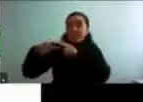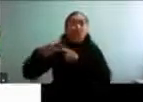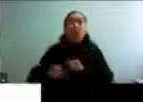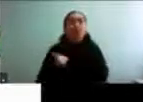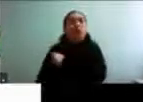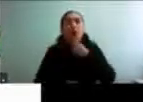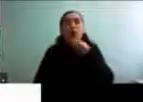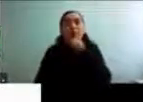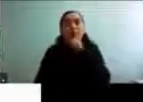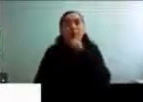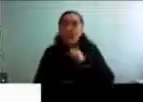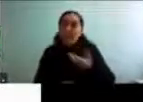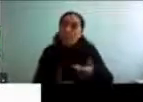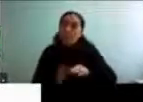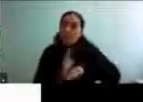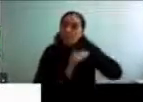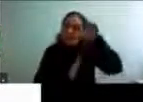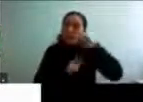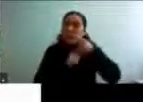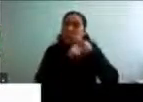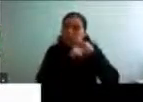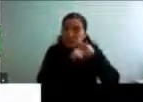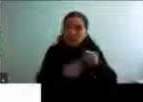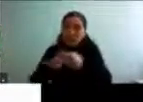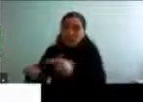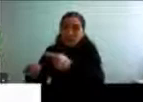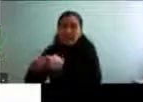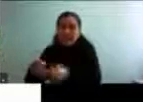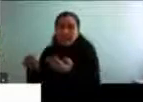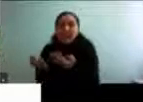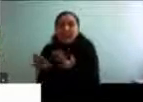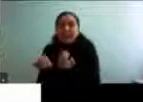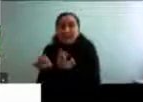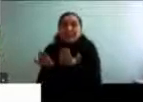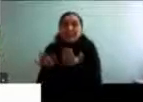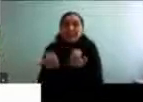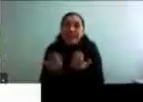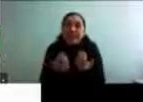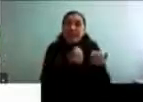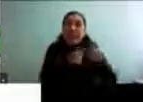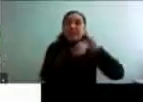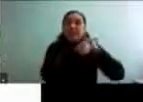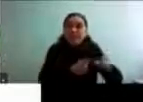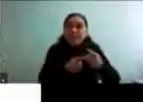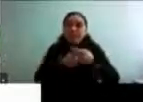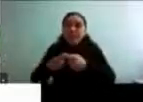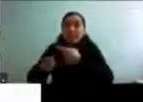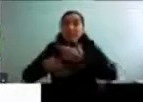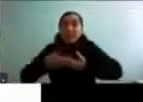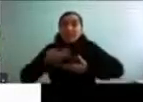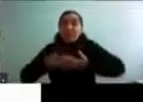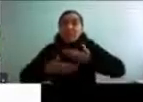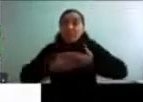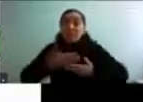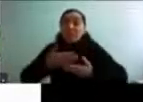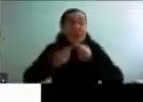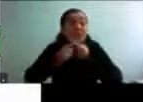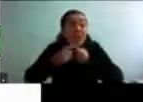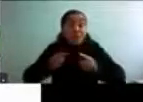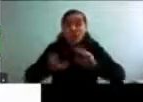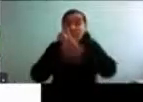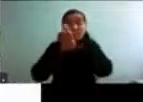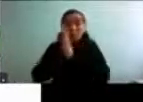no solo en las necesidades, como dijo Añezca, no solo en la funcionalidad, como dijo Paula, sino que en todo, somos